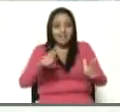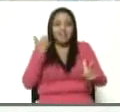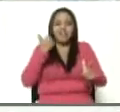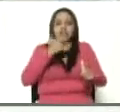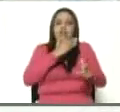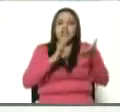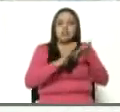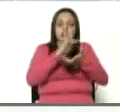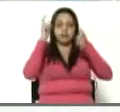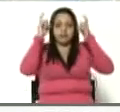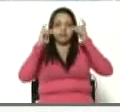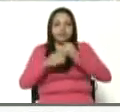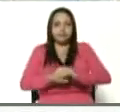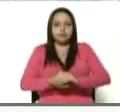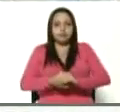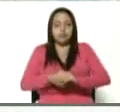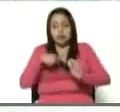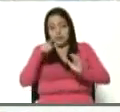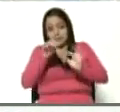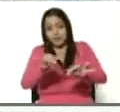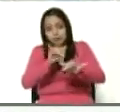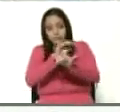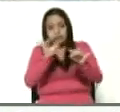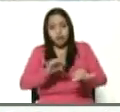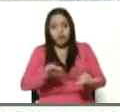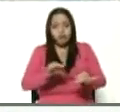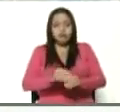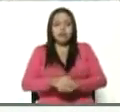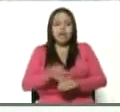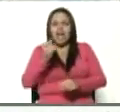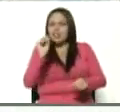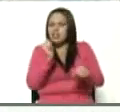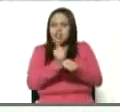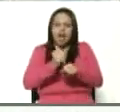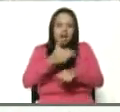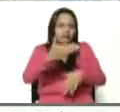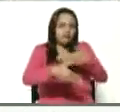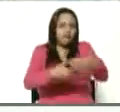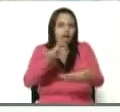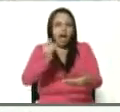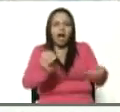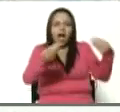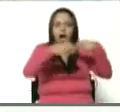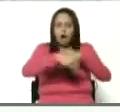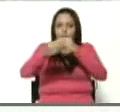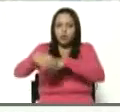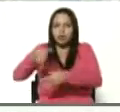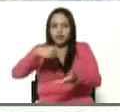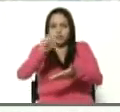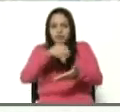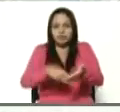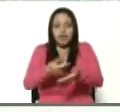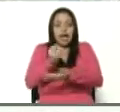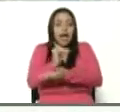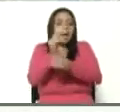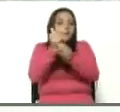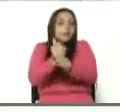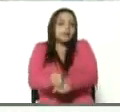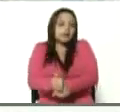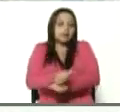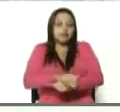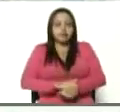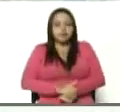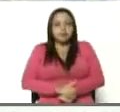hemos avanzado muchísimo. ya ese convenio está firmado. Estamos a la espera de